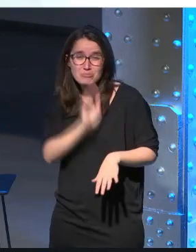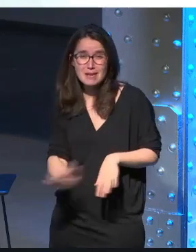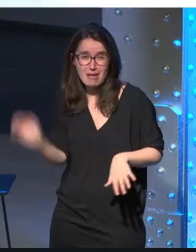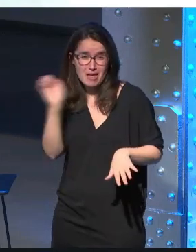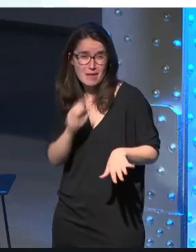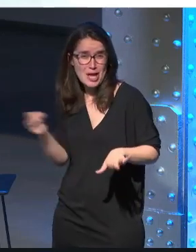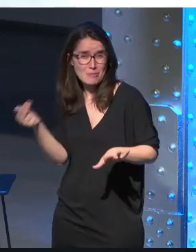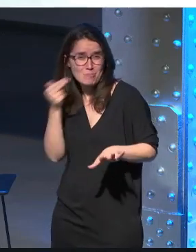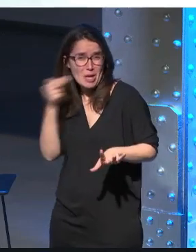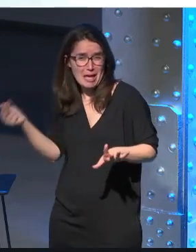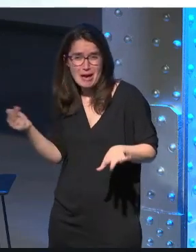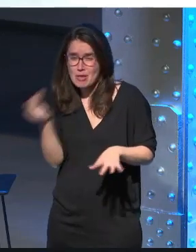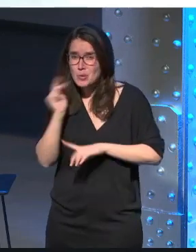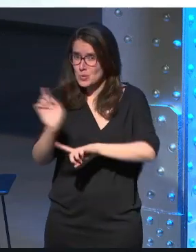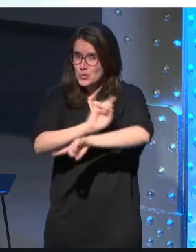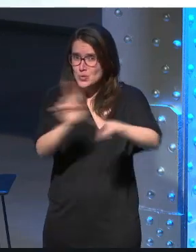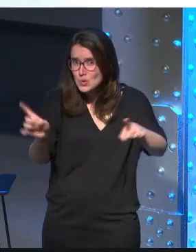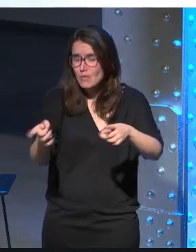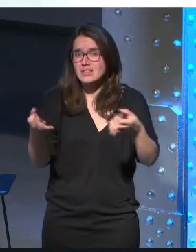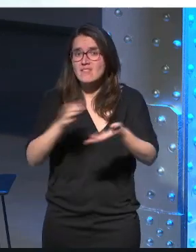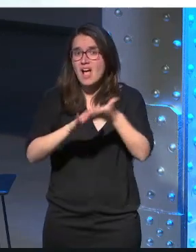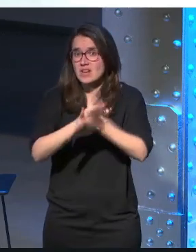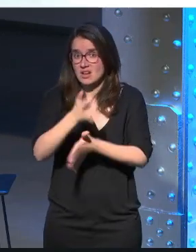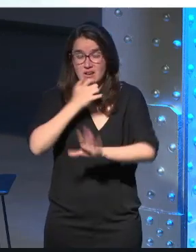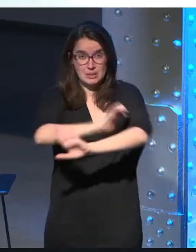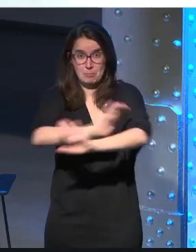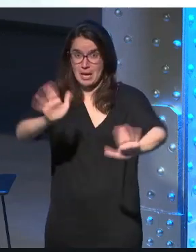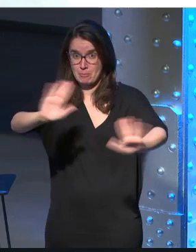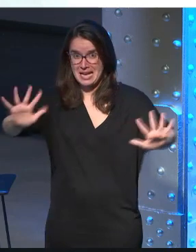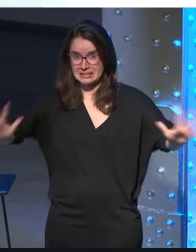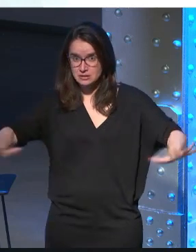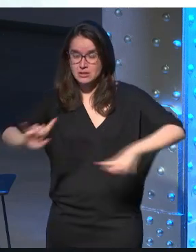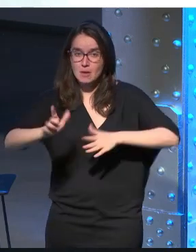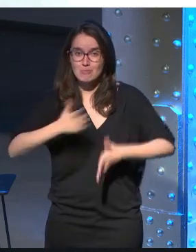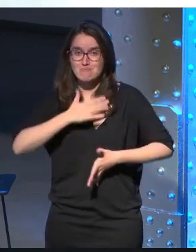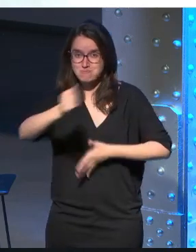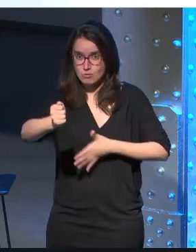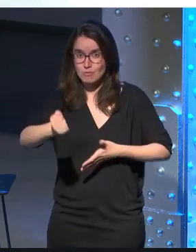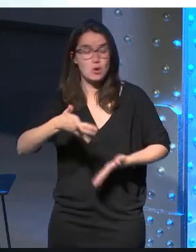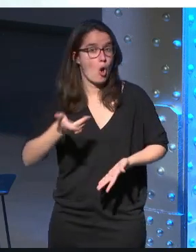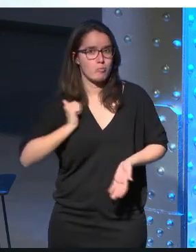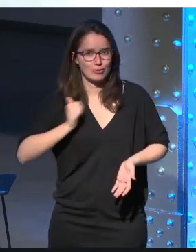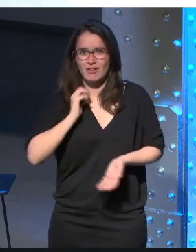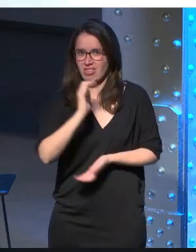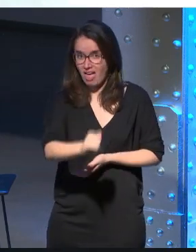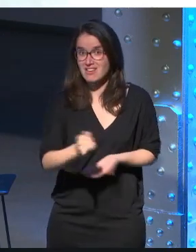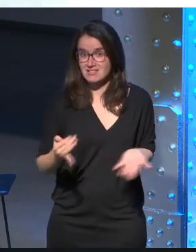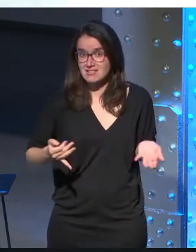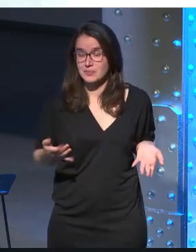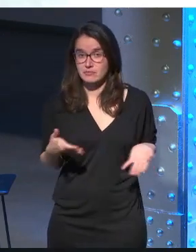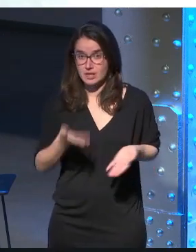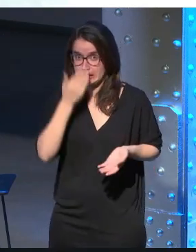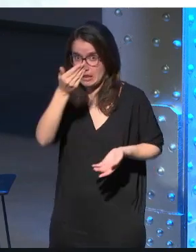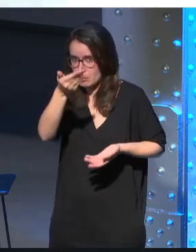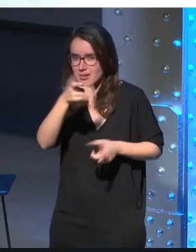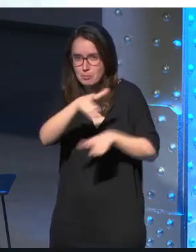temer absolutamente nada solamente tenemos que hablar inglés y salir ahí fuera porque la oportunidad está y de verdad